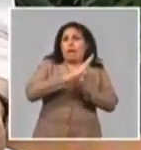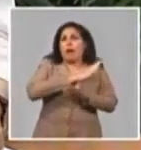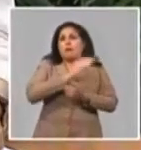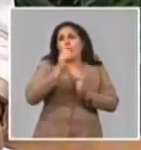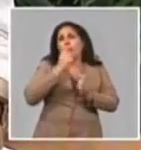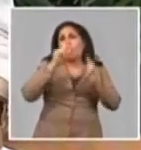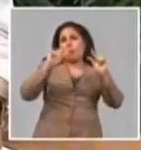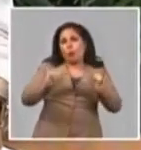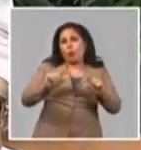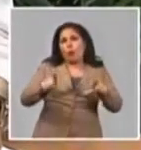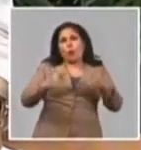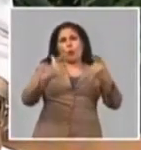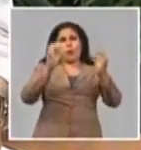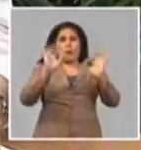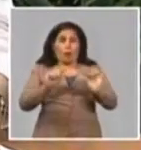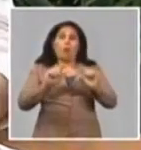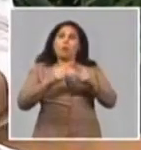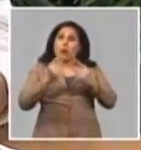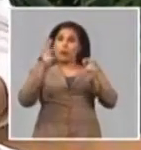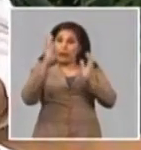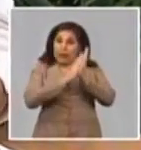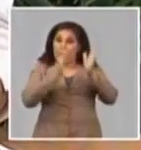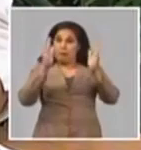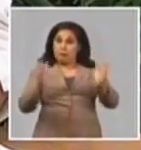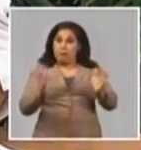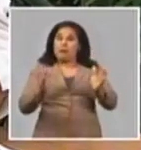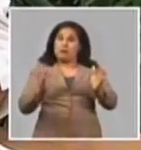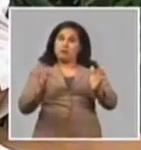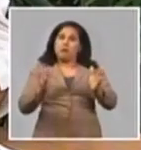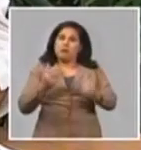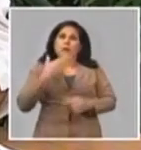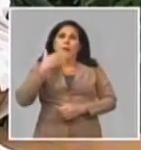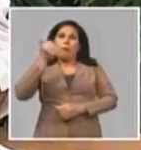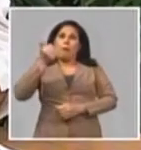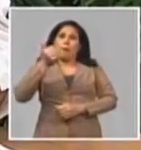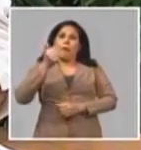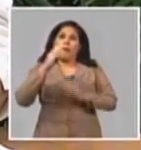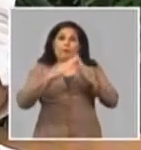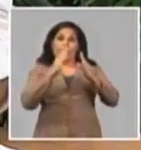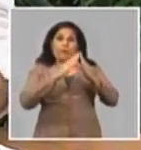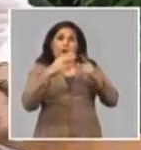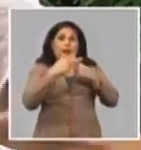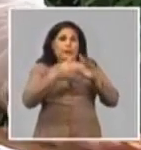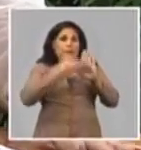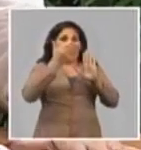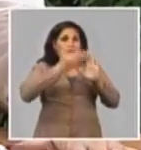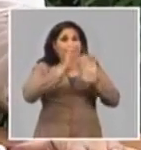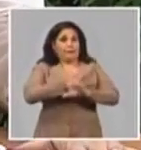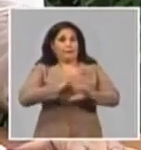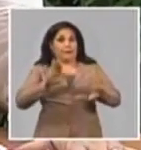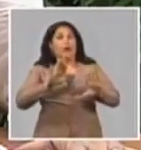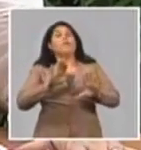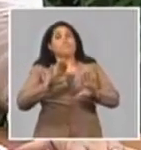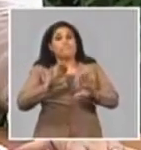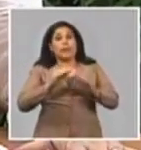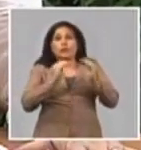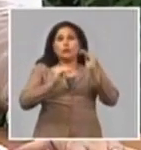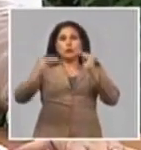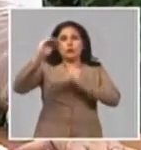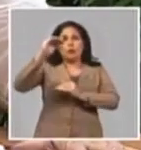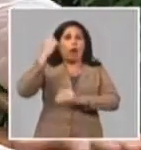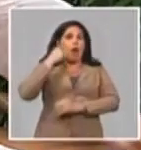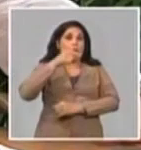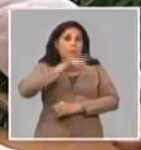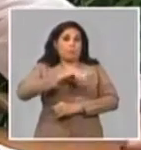incluso estos resultados de este trimestre, 9.558 viviendas, no lo habíamos obtenido, es muy superior a lo que